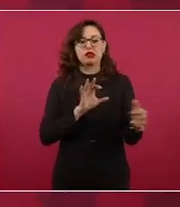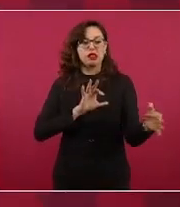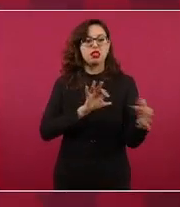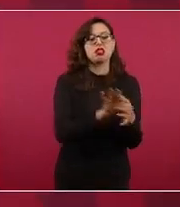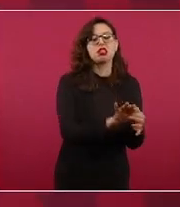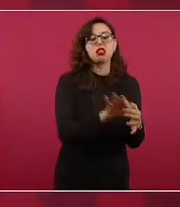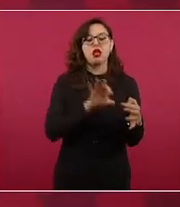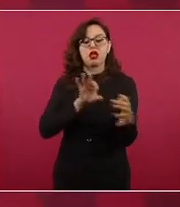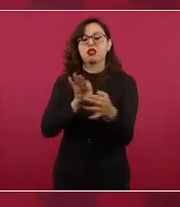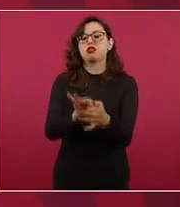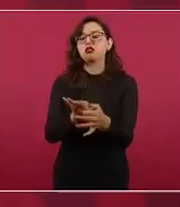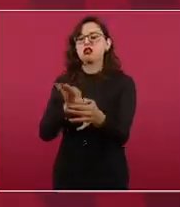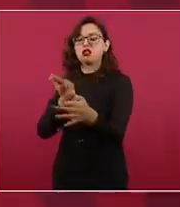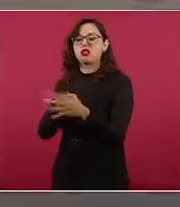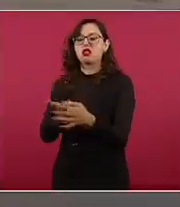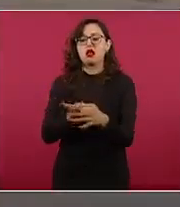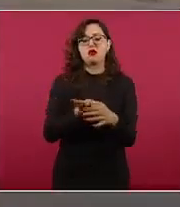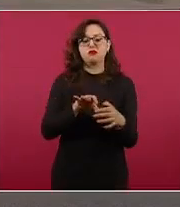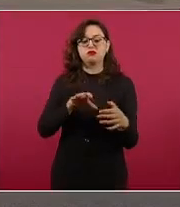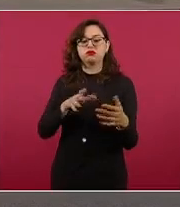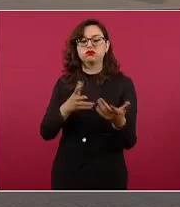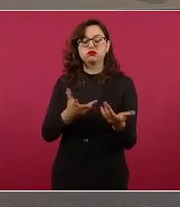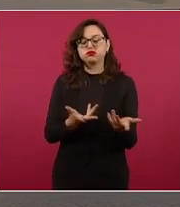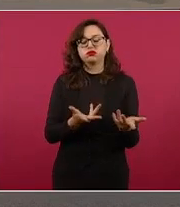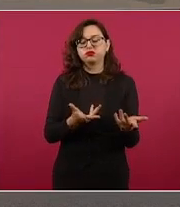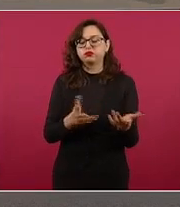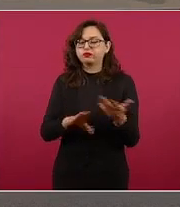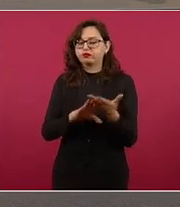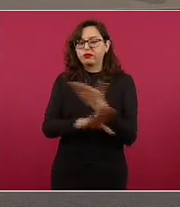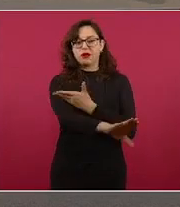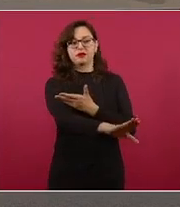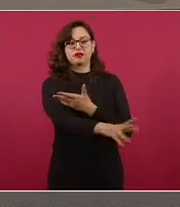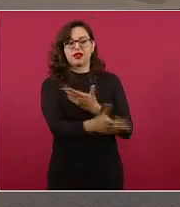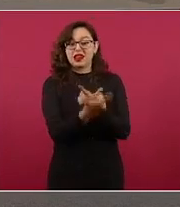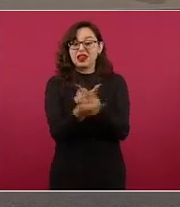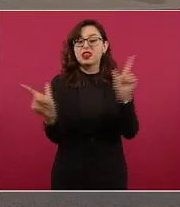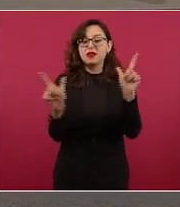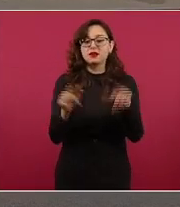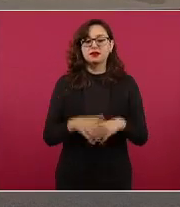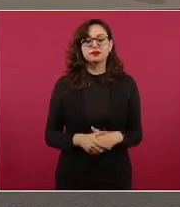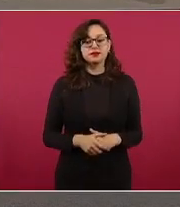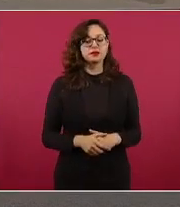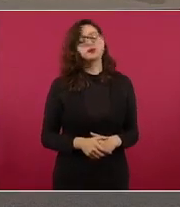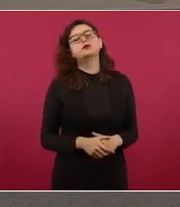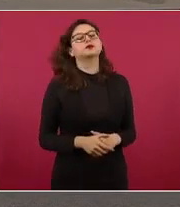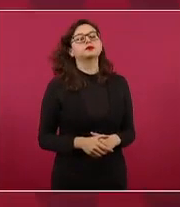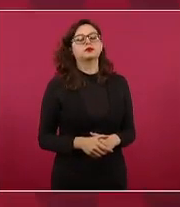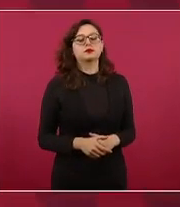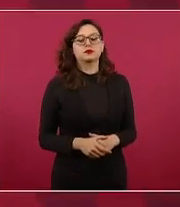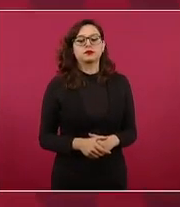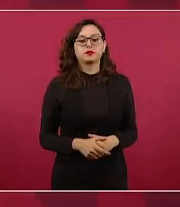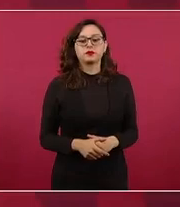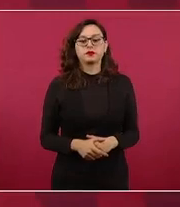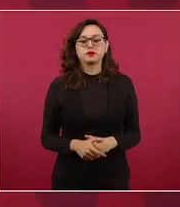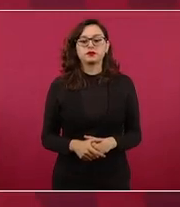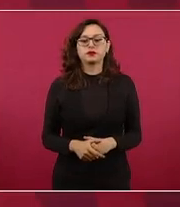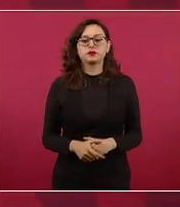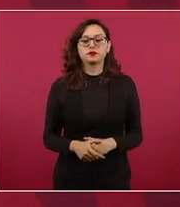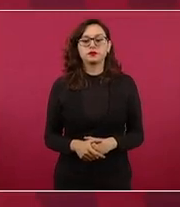¿Cómo sería este reforma y cuándo pueden cuándo podemos esperarlo? Los pueblos